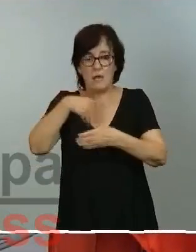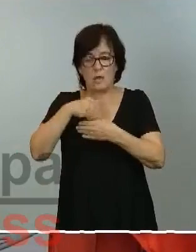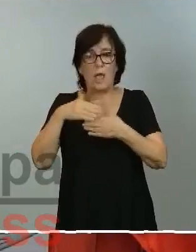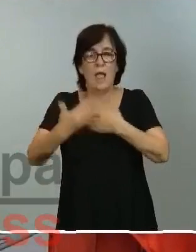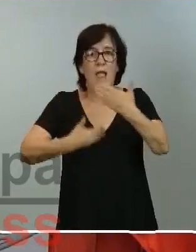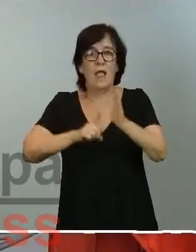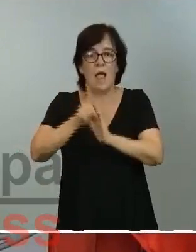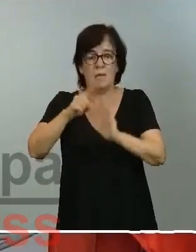digital de la Unión Europea.